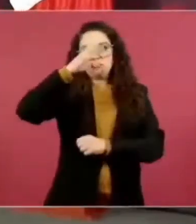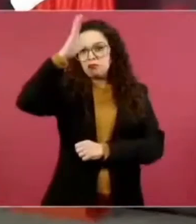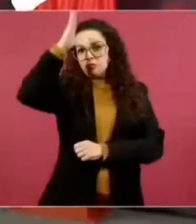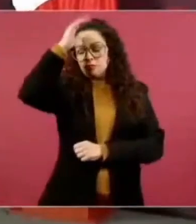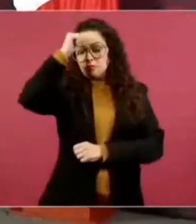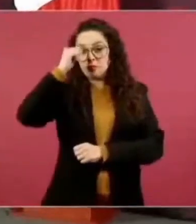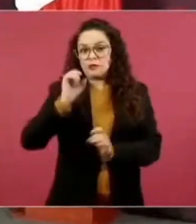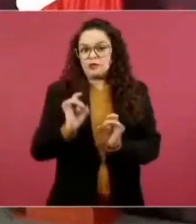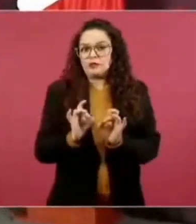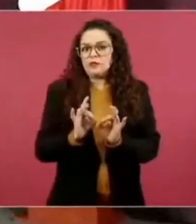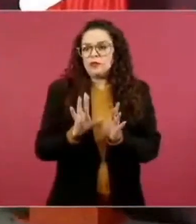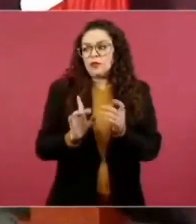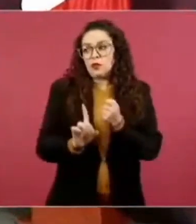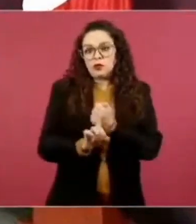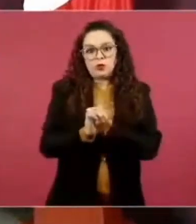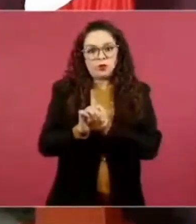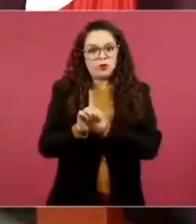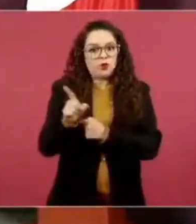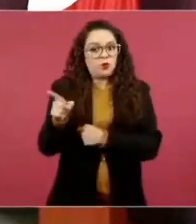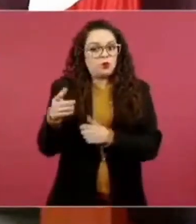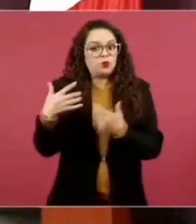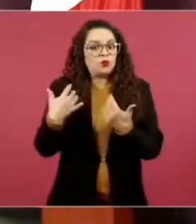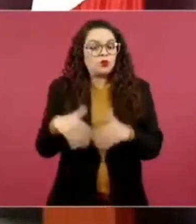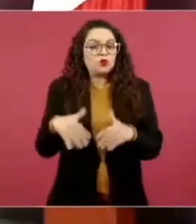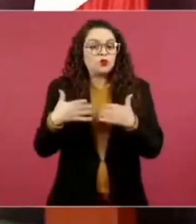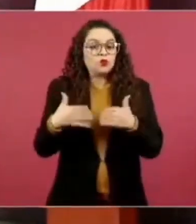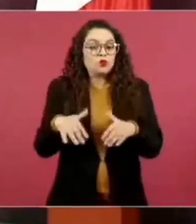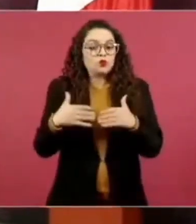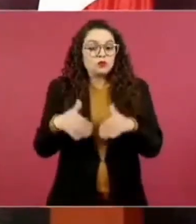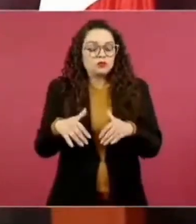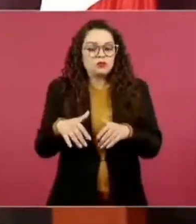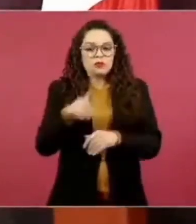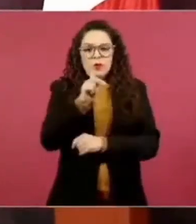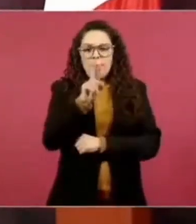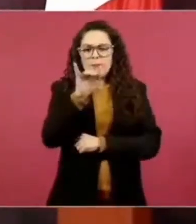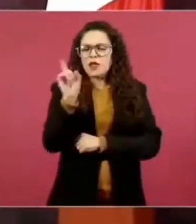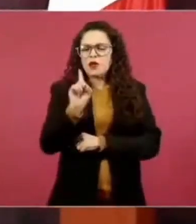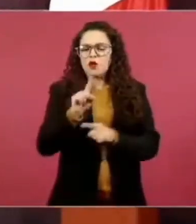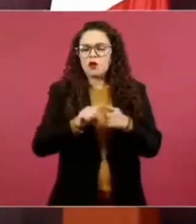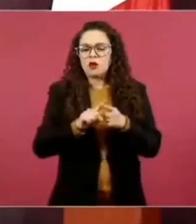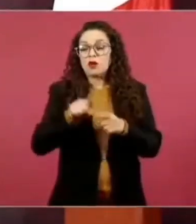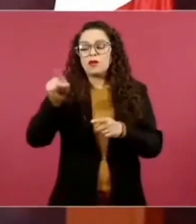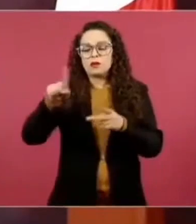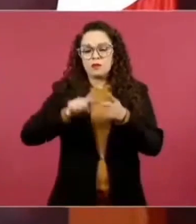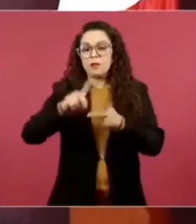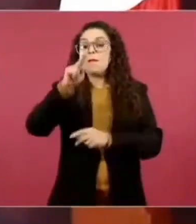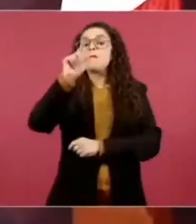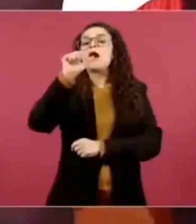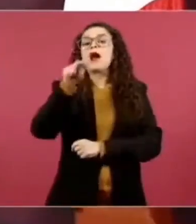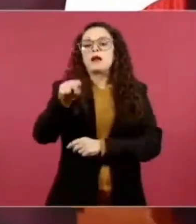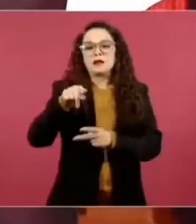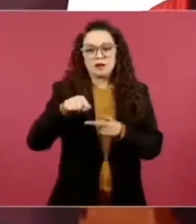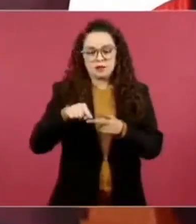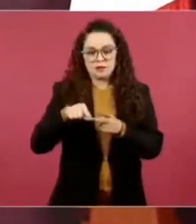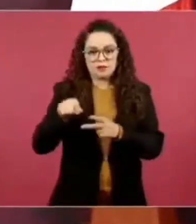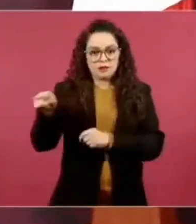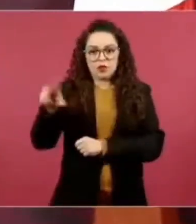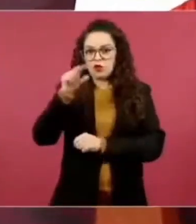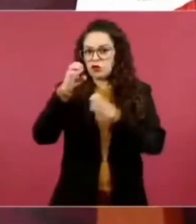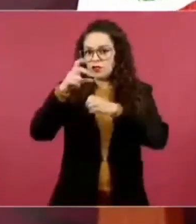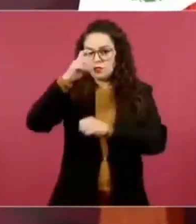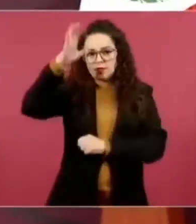muy mal. No, no los del PRI, el PAN se opusieron